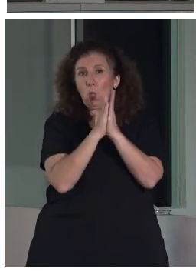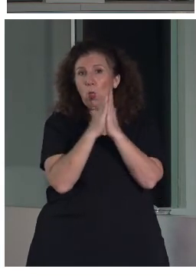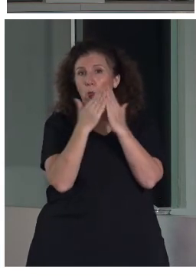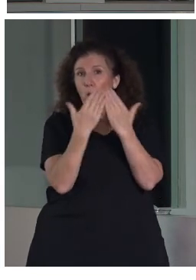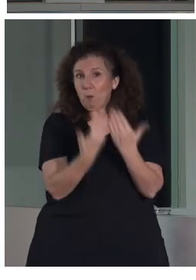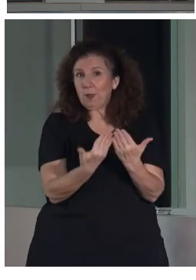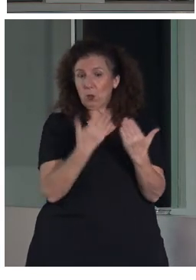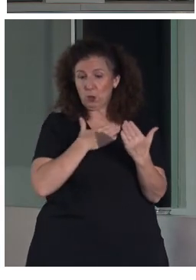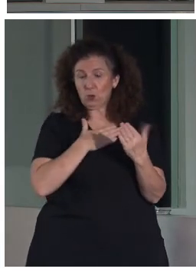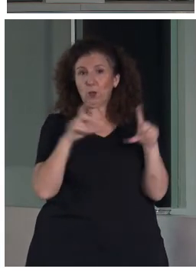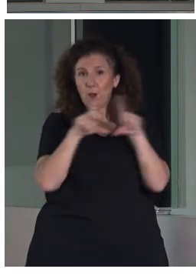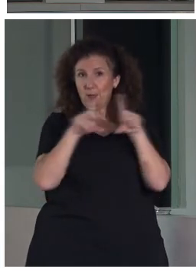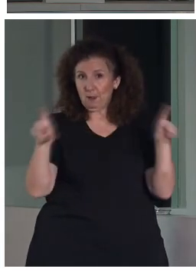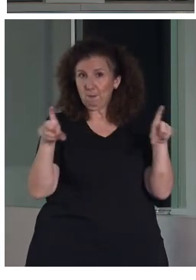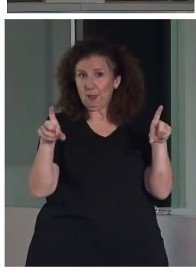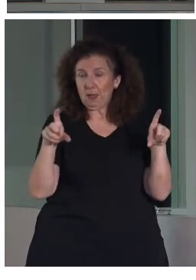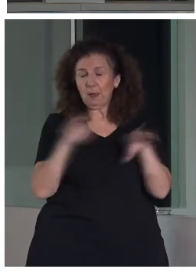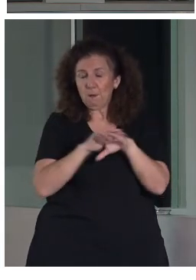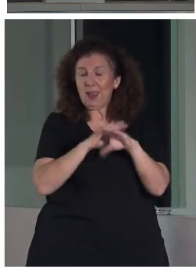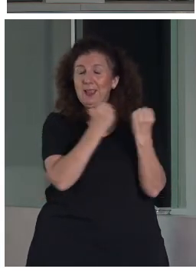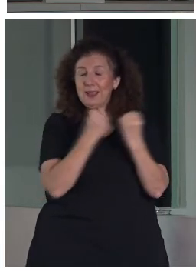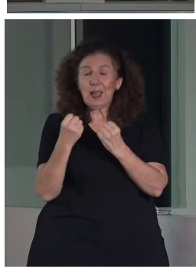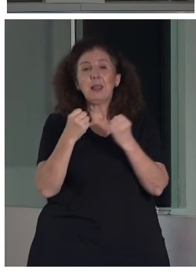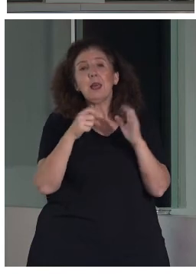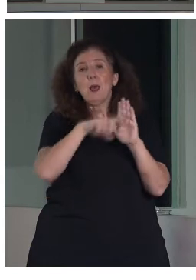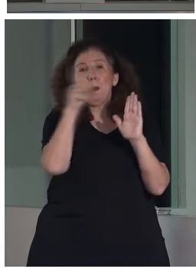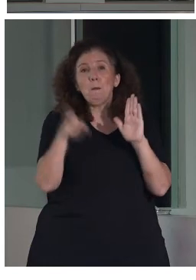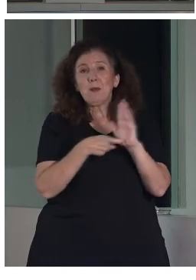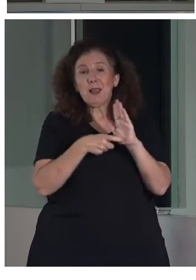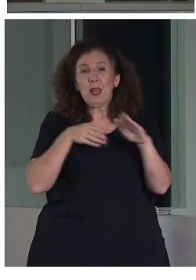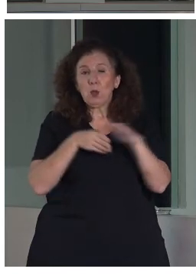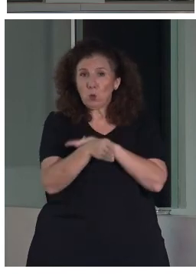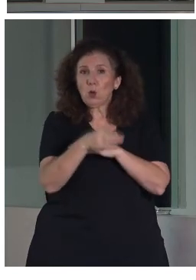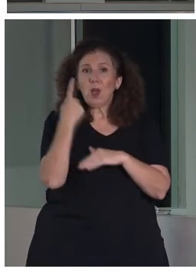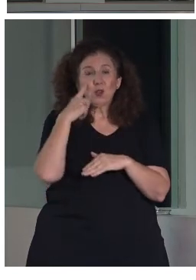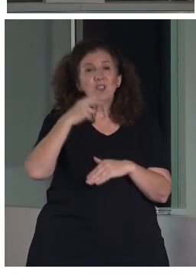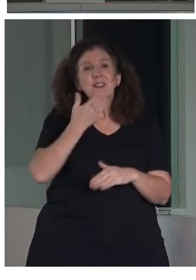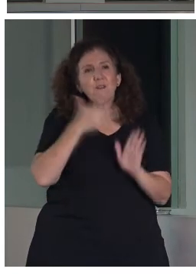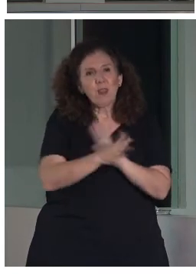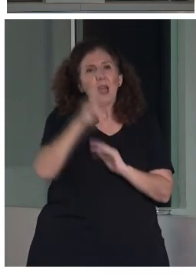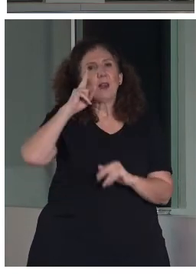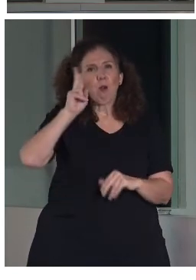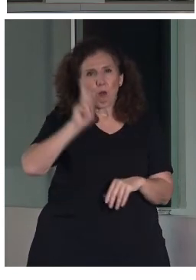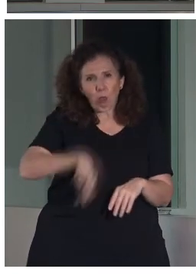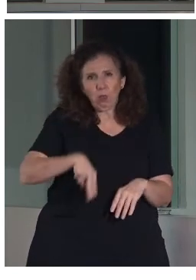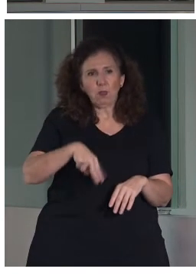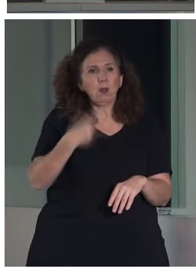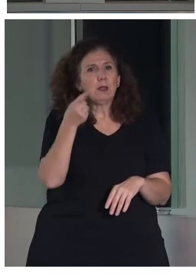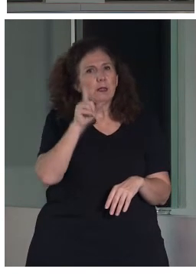elaboramos en lectura fácil y que identifican que están adaptados y validados. Y ahora voy a entrar en ambos conceptos.